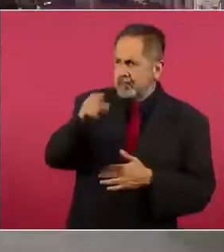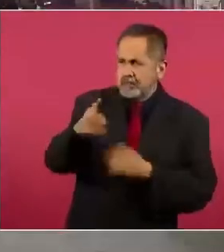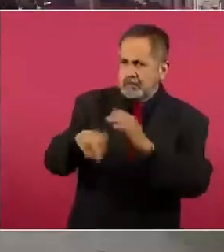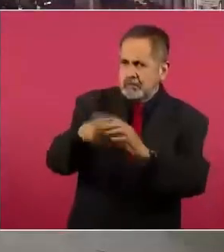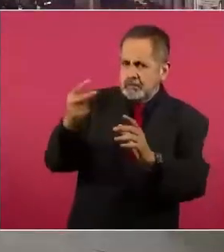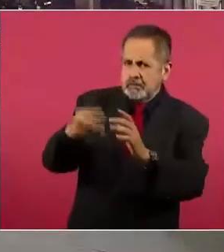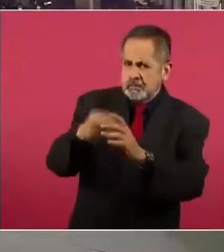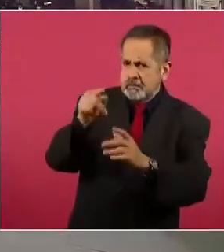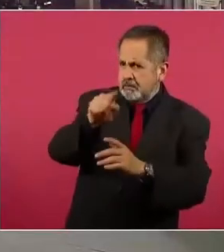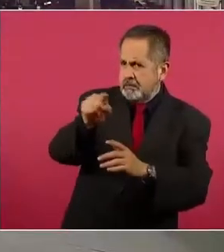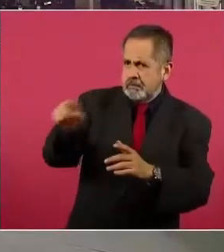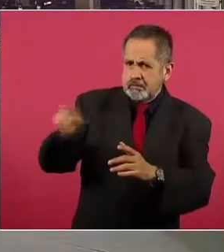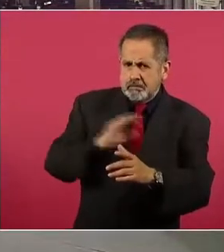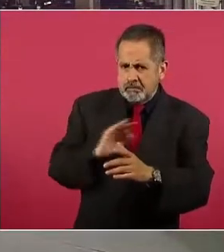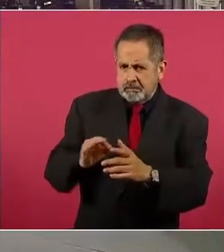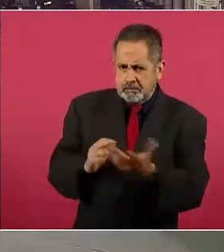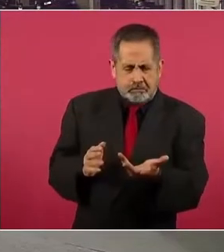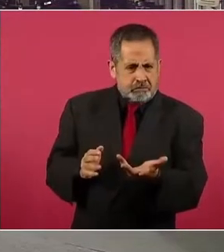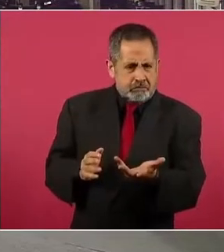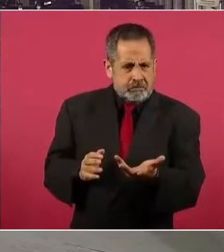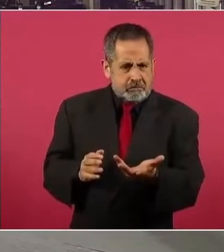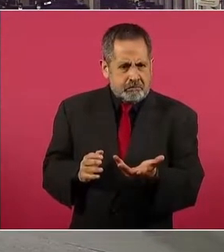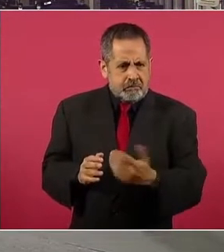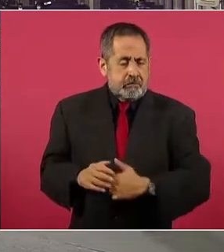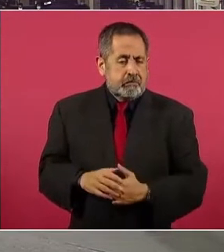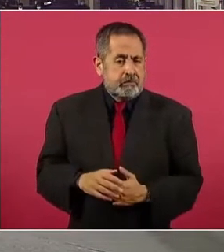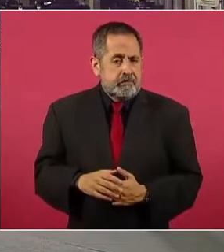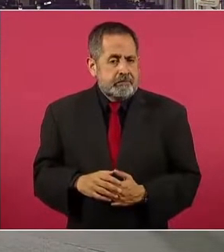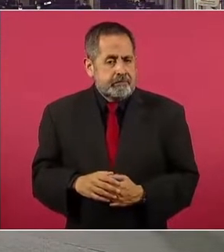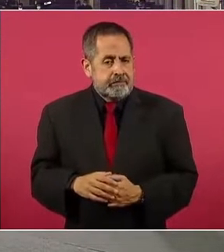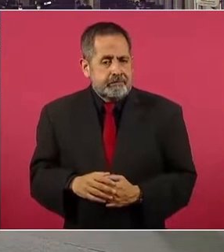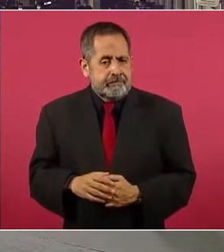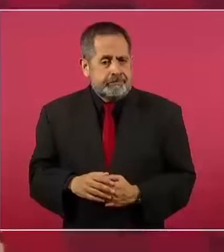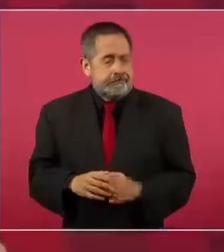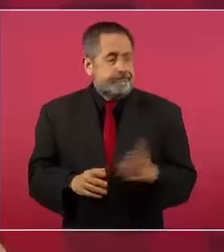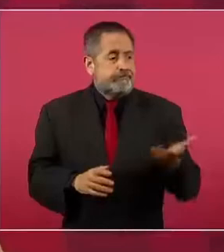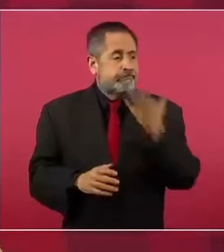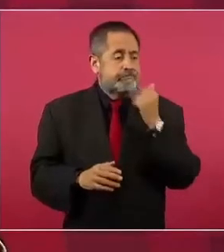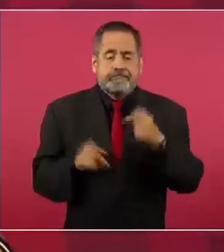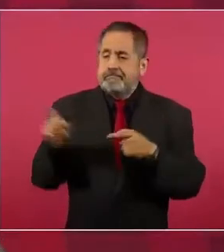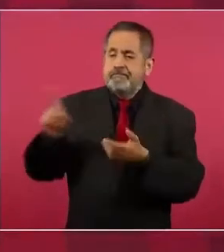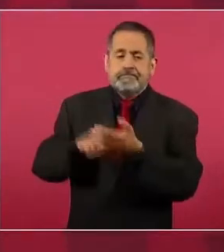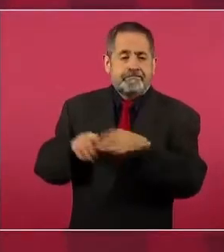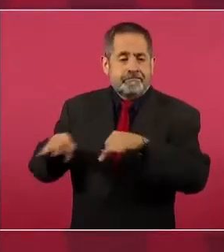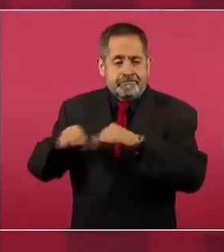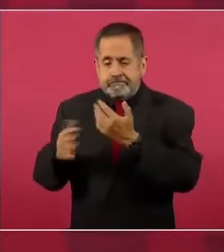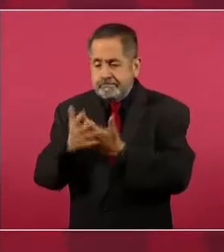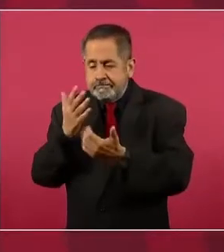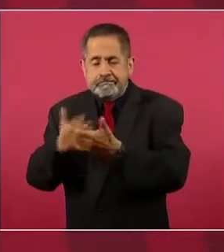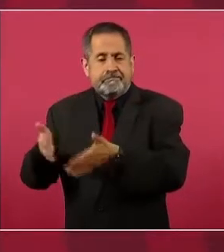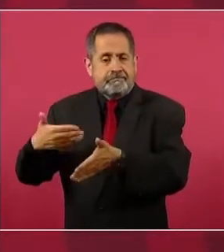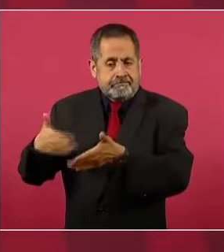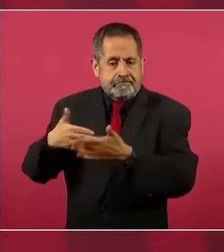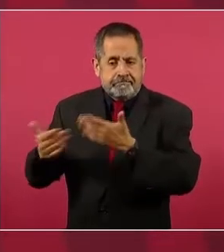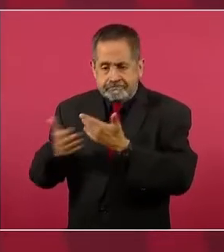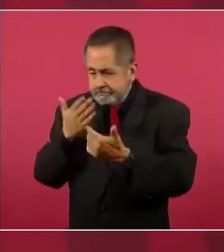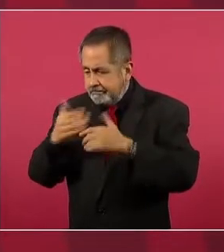están las mesas vacías? No tenemos trabajadores en la cocina